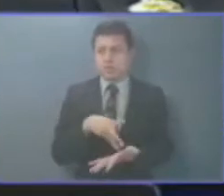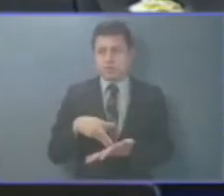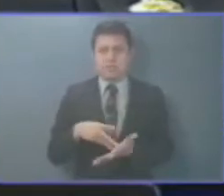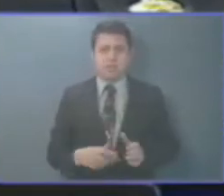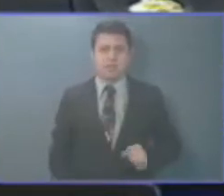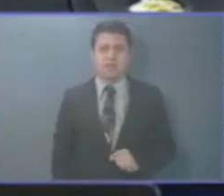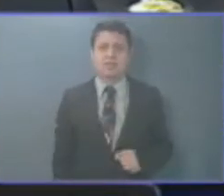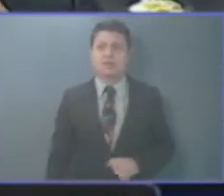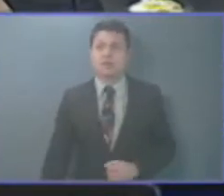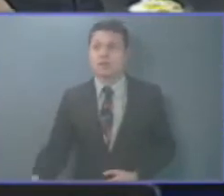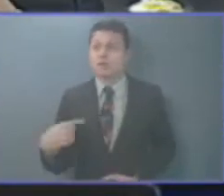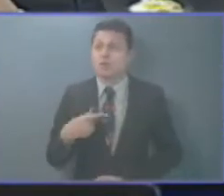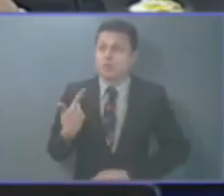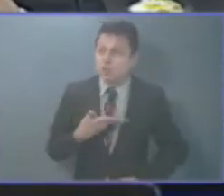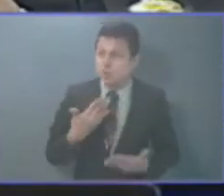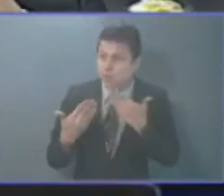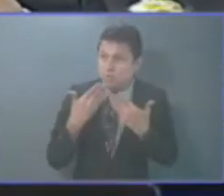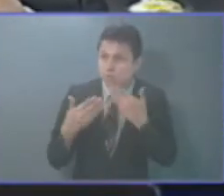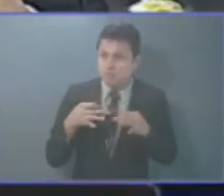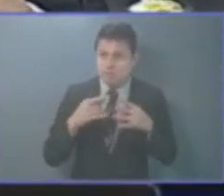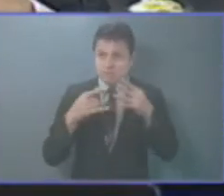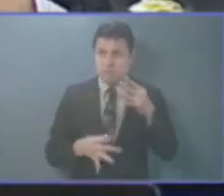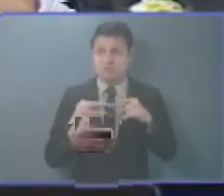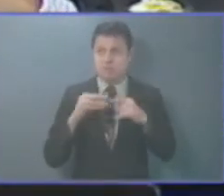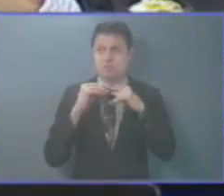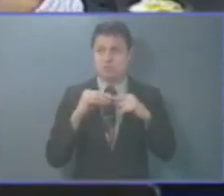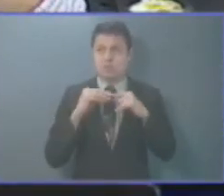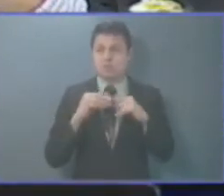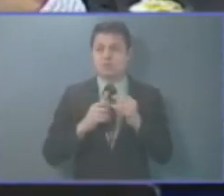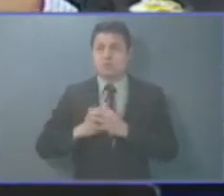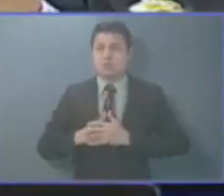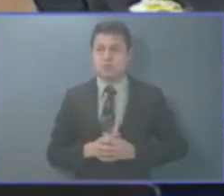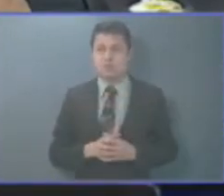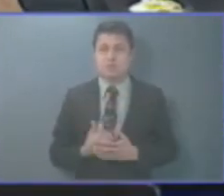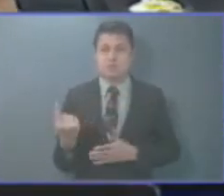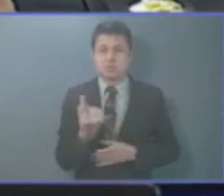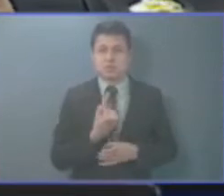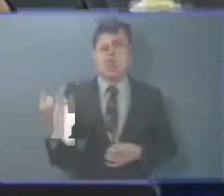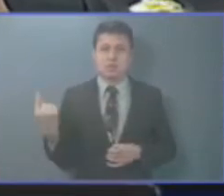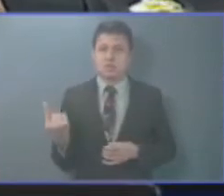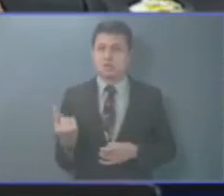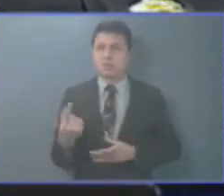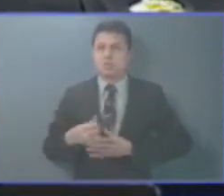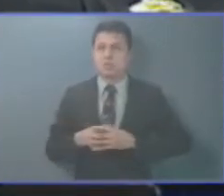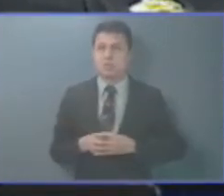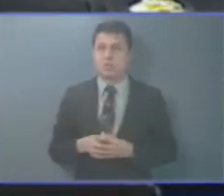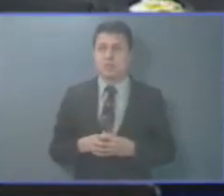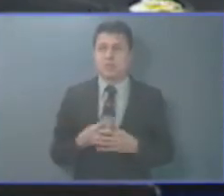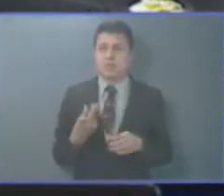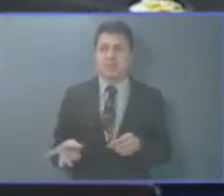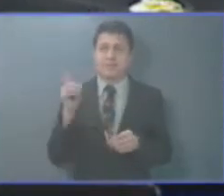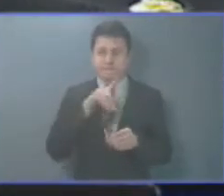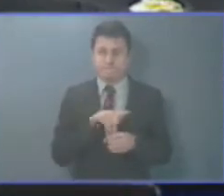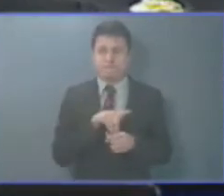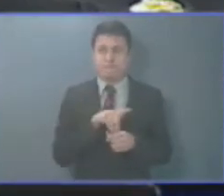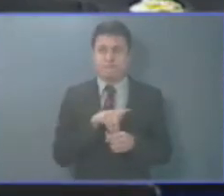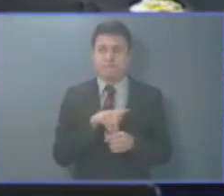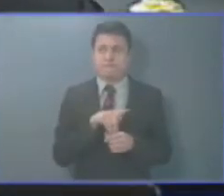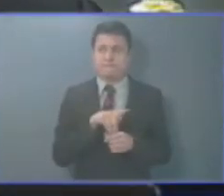Cuando hablamos de una ley especial de inclusión de las personas discapacitadas,